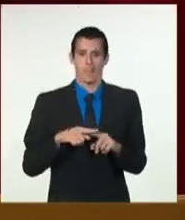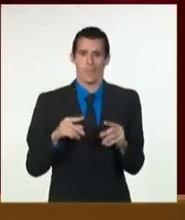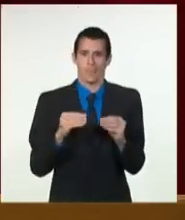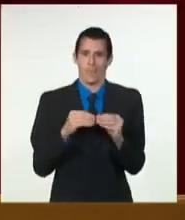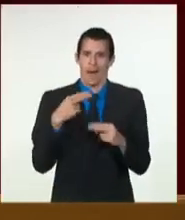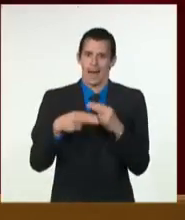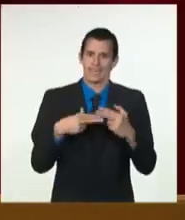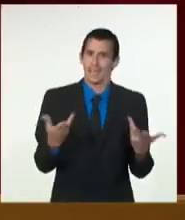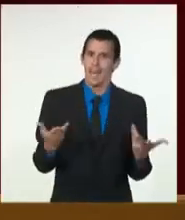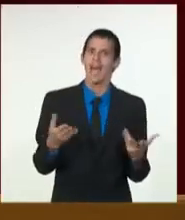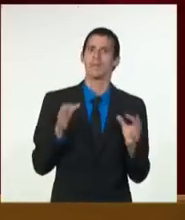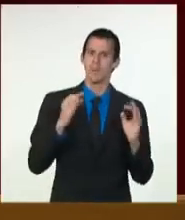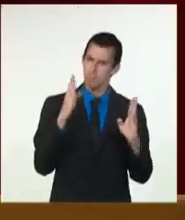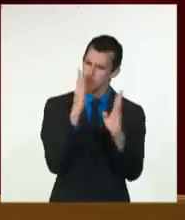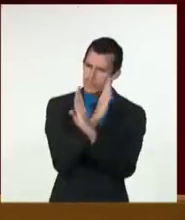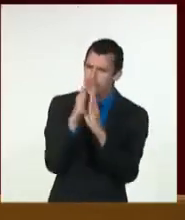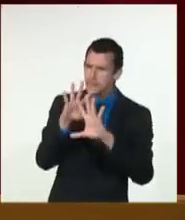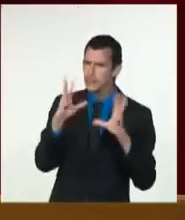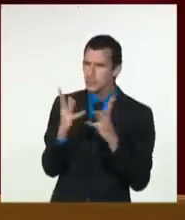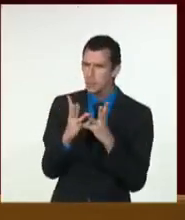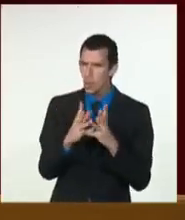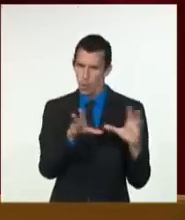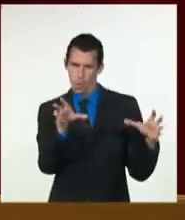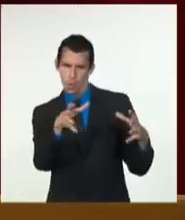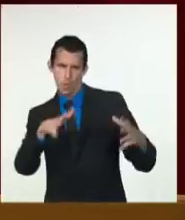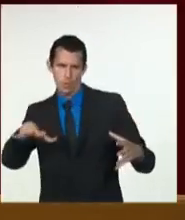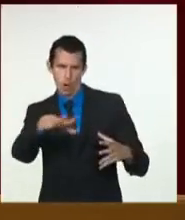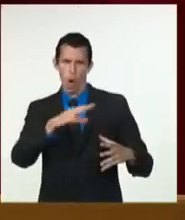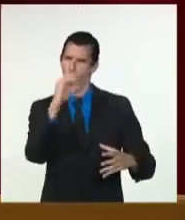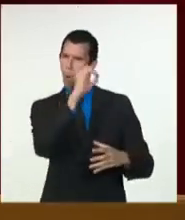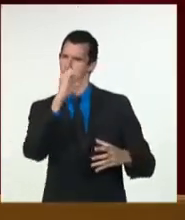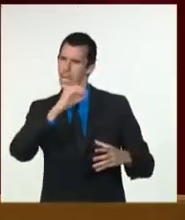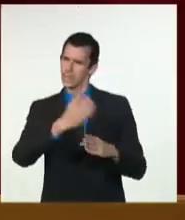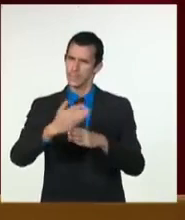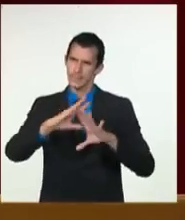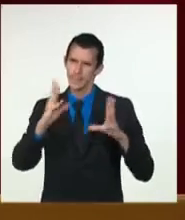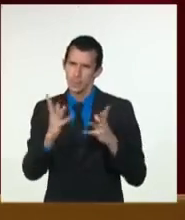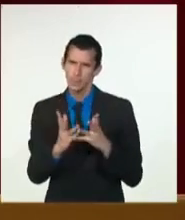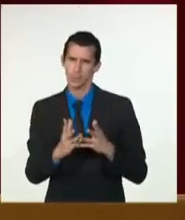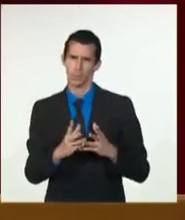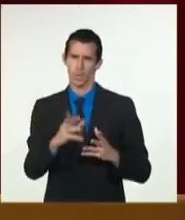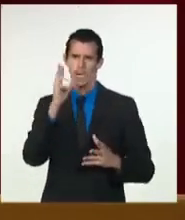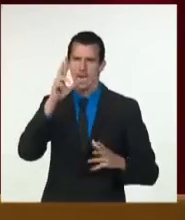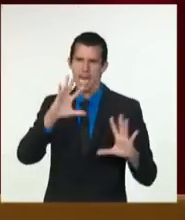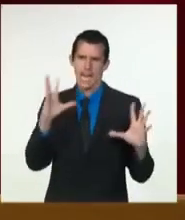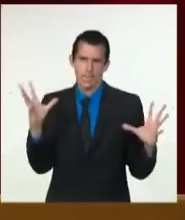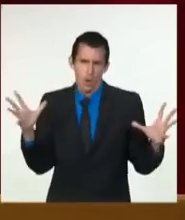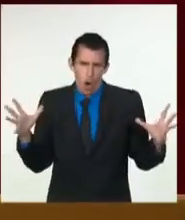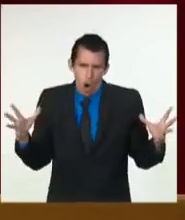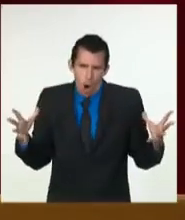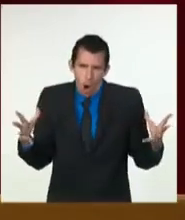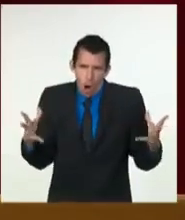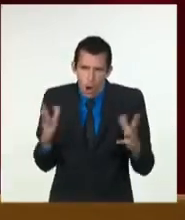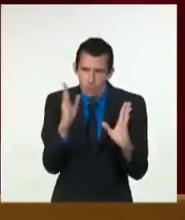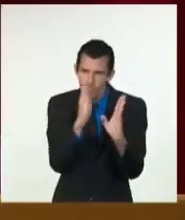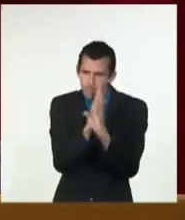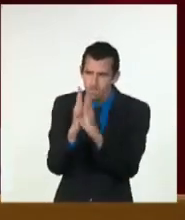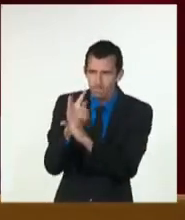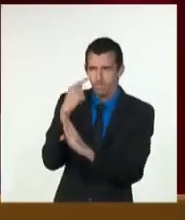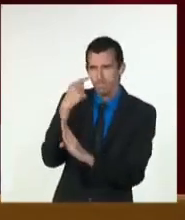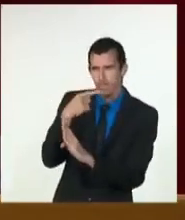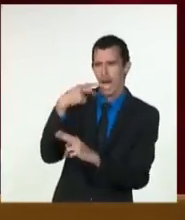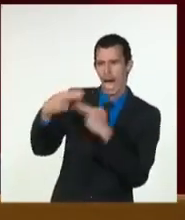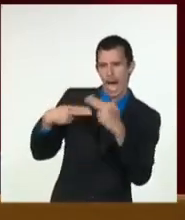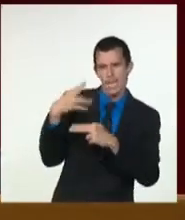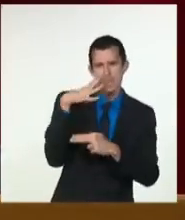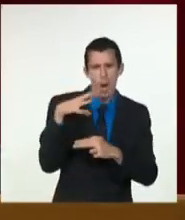dirección del partido el sistema institucional las organizaciones de masa y de la sociedad civil y nuestras instituciones armadas